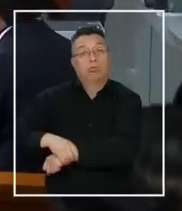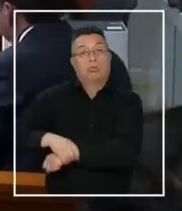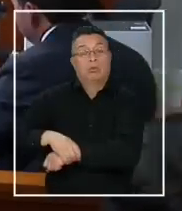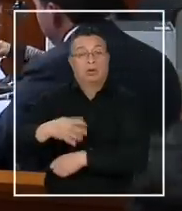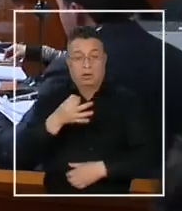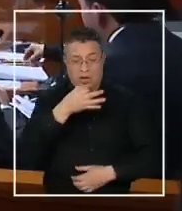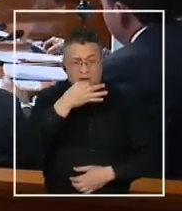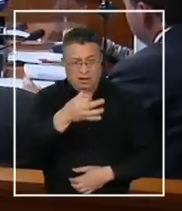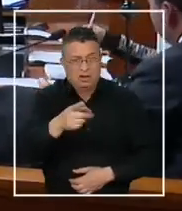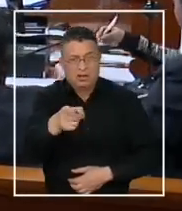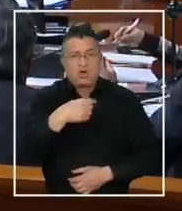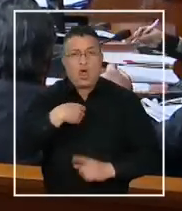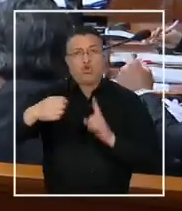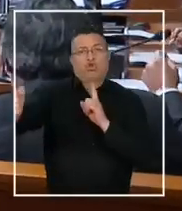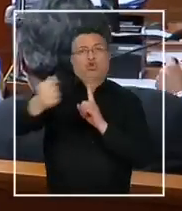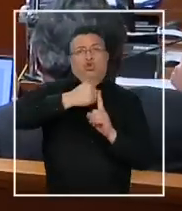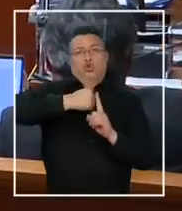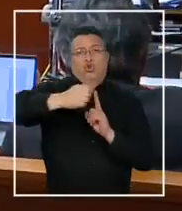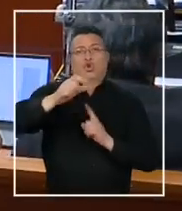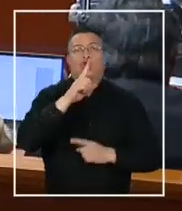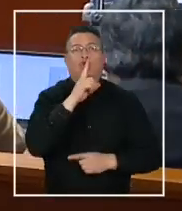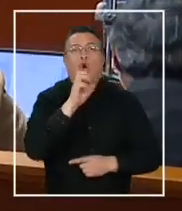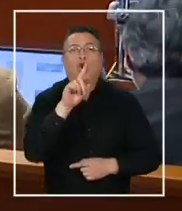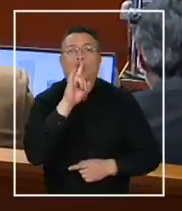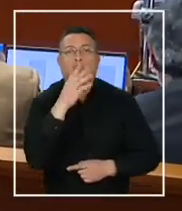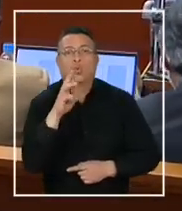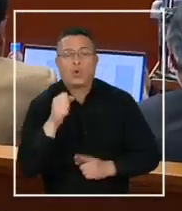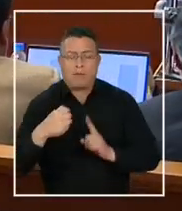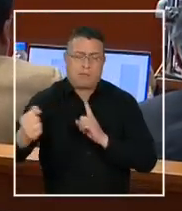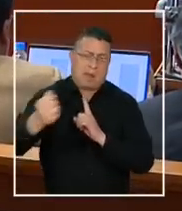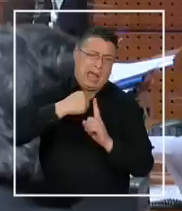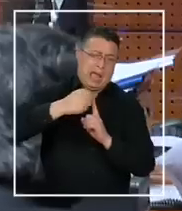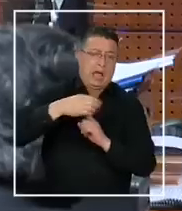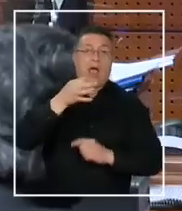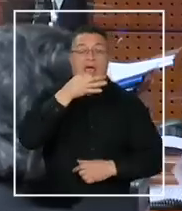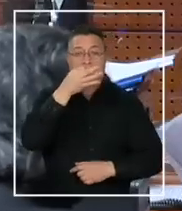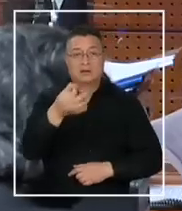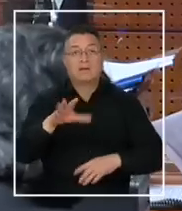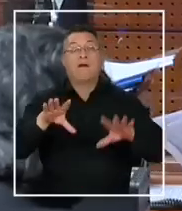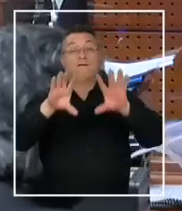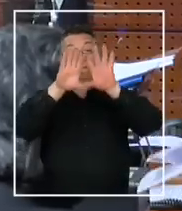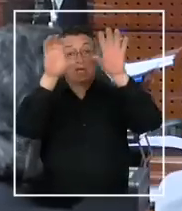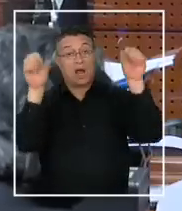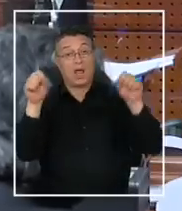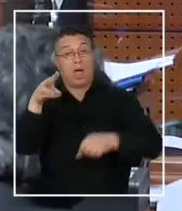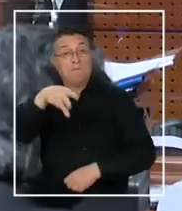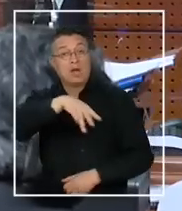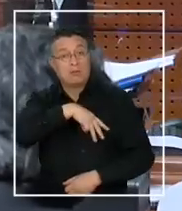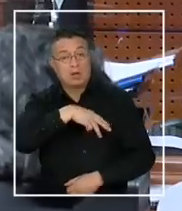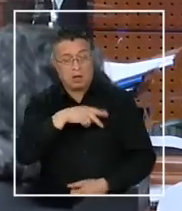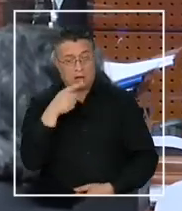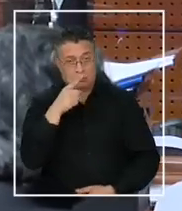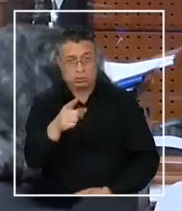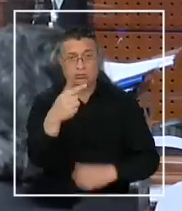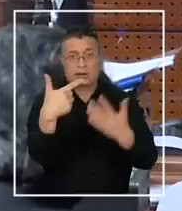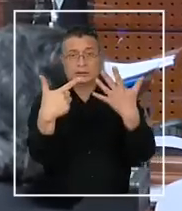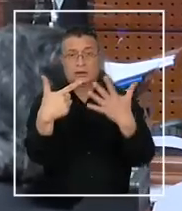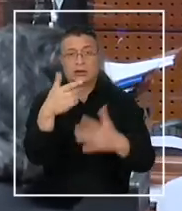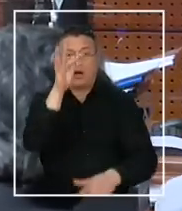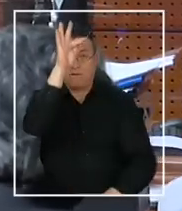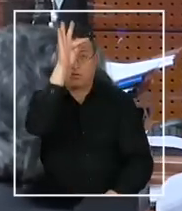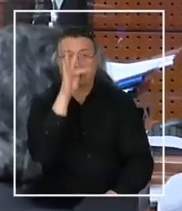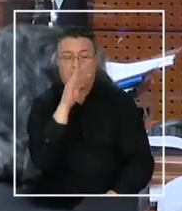aseguró que fue víctima de torturas y malos tratos, por lo que la Fiscalía Metropolitana Oriente decidió imputar a los siete